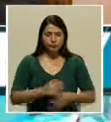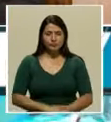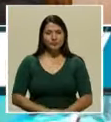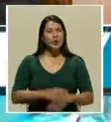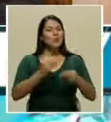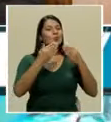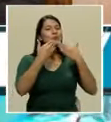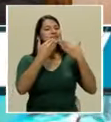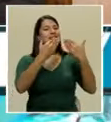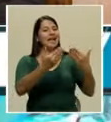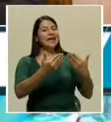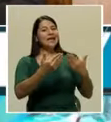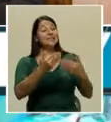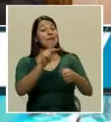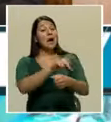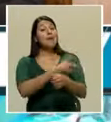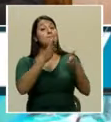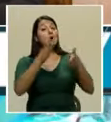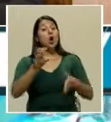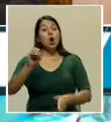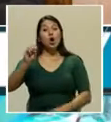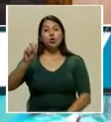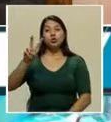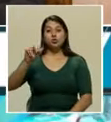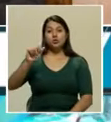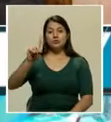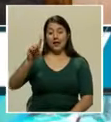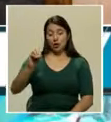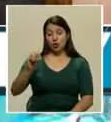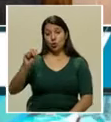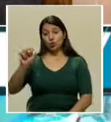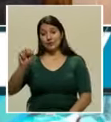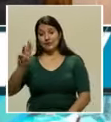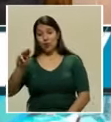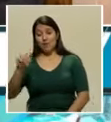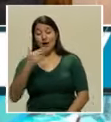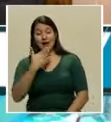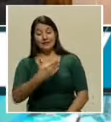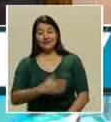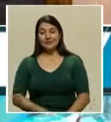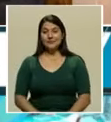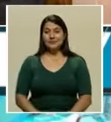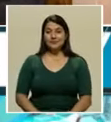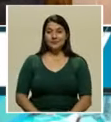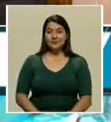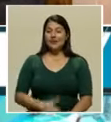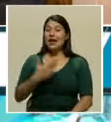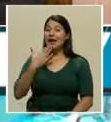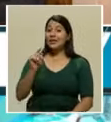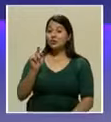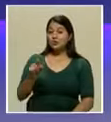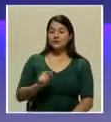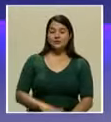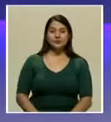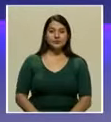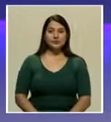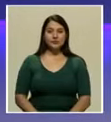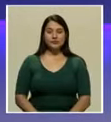Muchísimas gracias, el poeta Osvaldo Sauma. Gracias, Osvaldo. Gracias a vos.